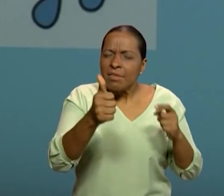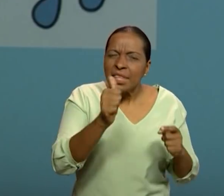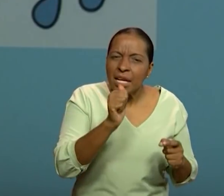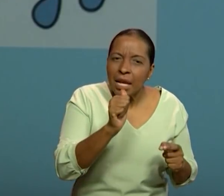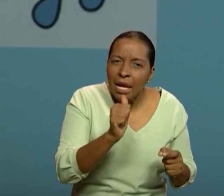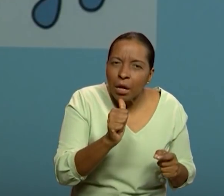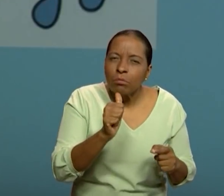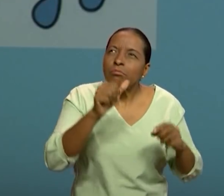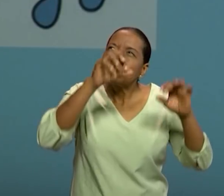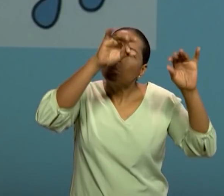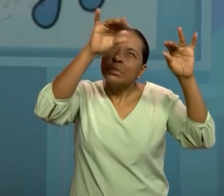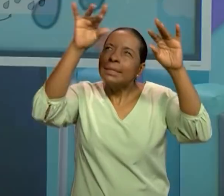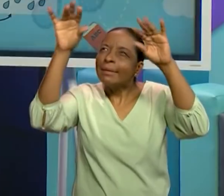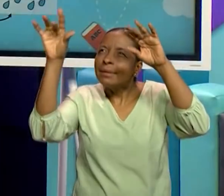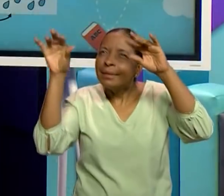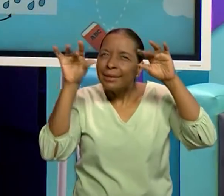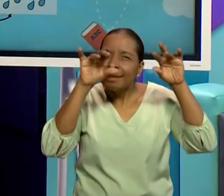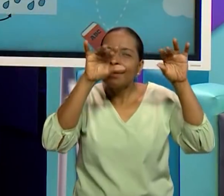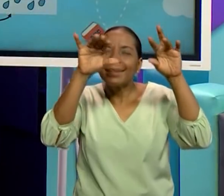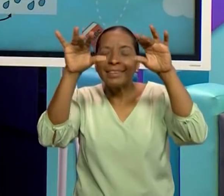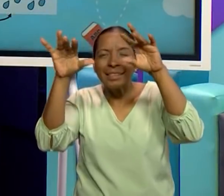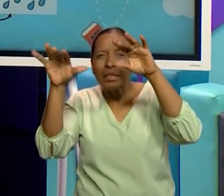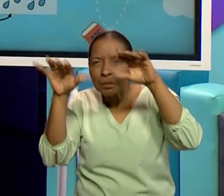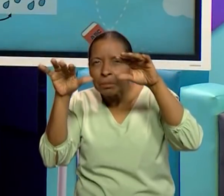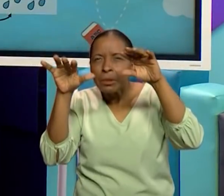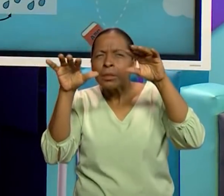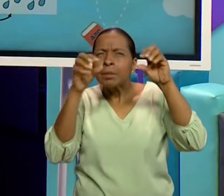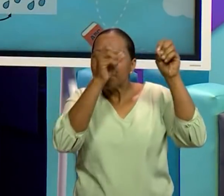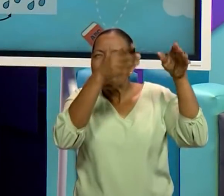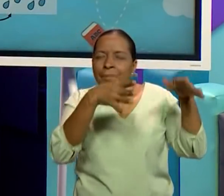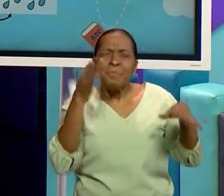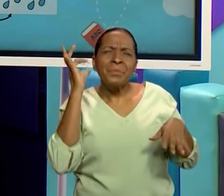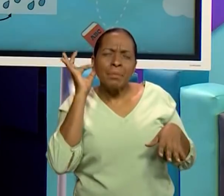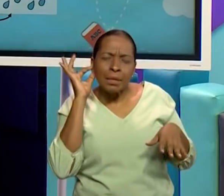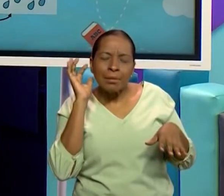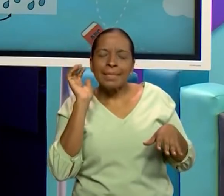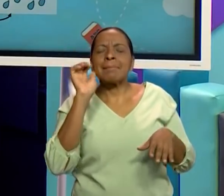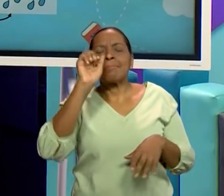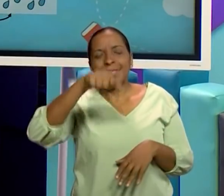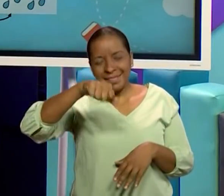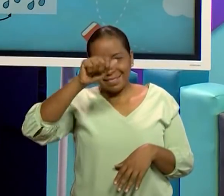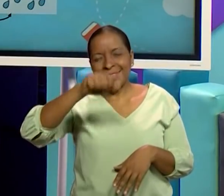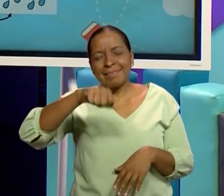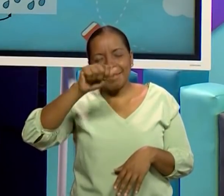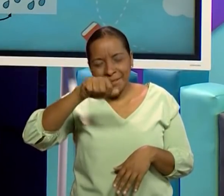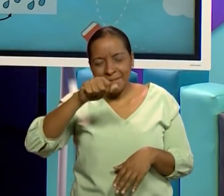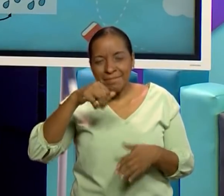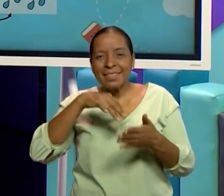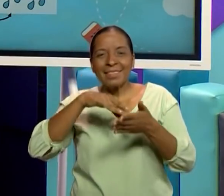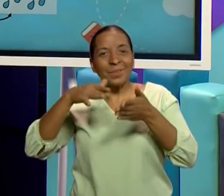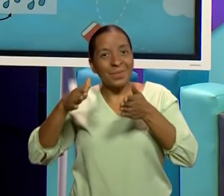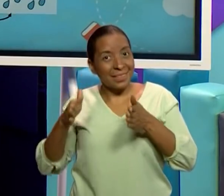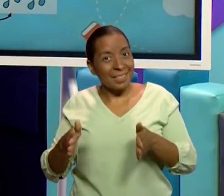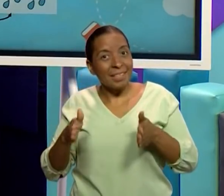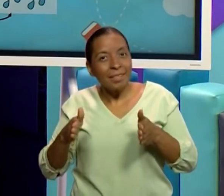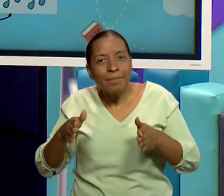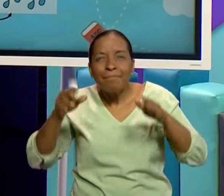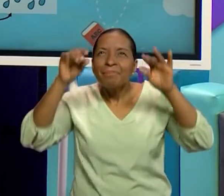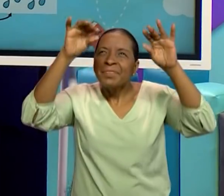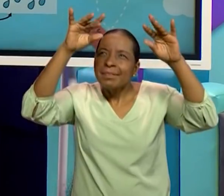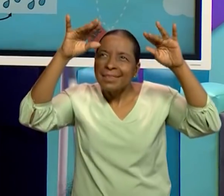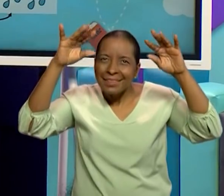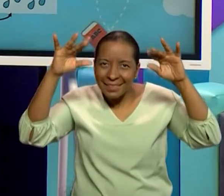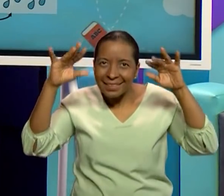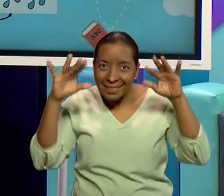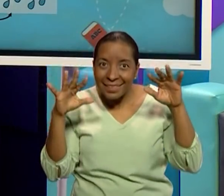el aire. ¿En el aire hay agua también, maestra? Claro que sí, mi querido estudiante. En el aire también hay